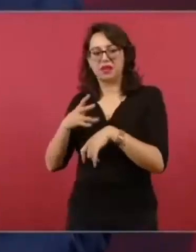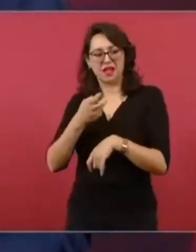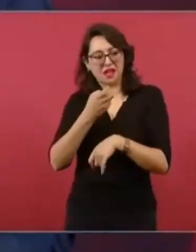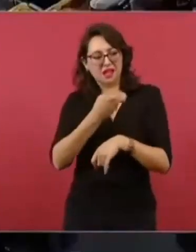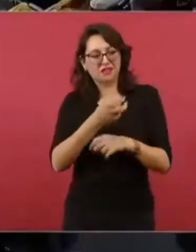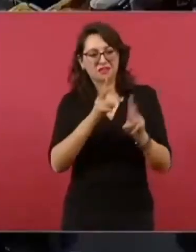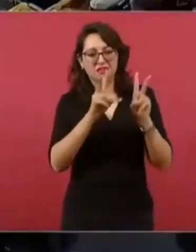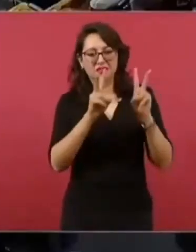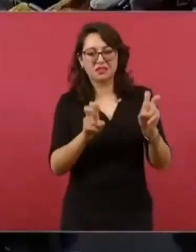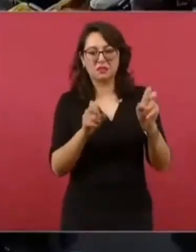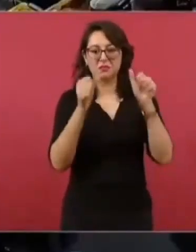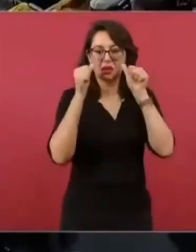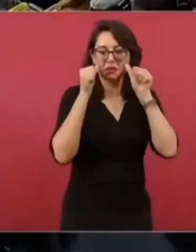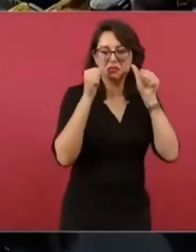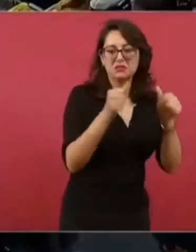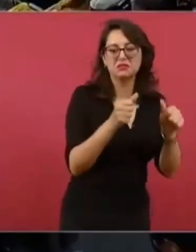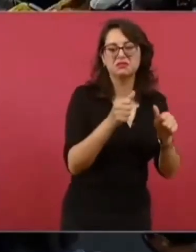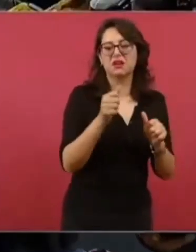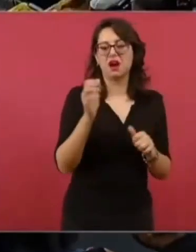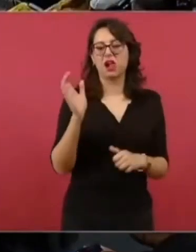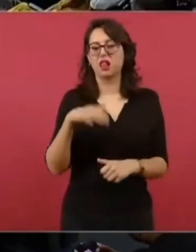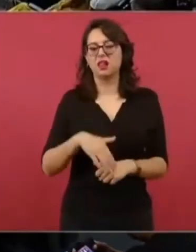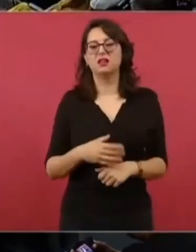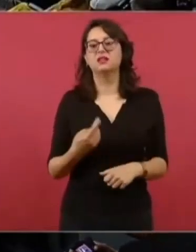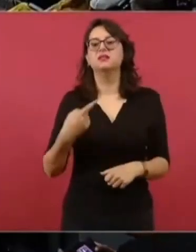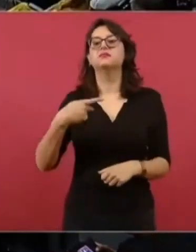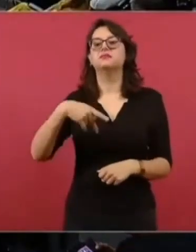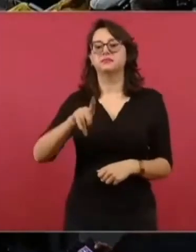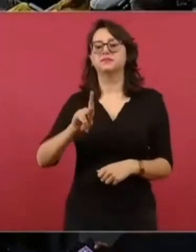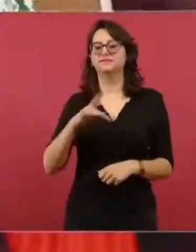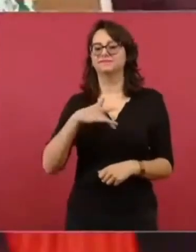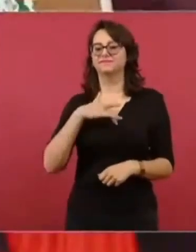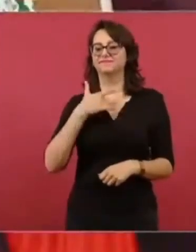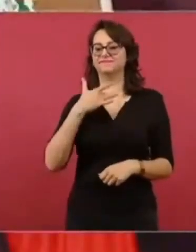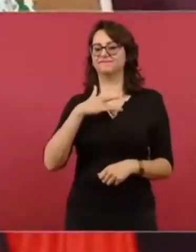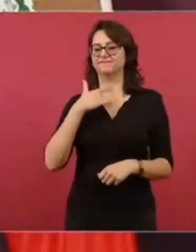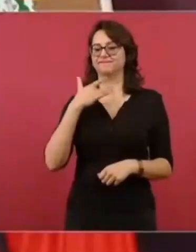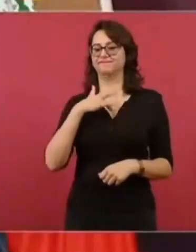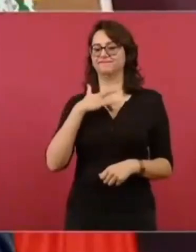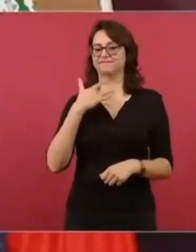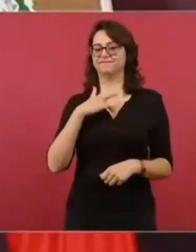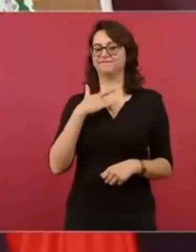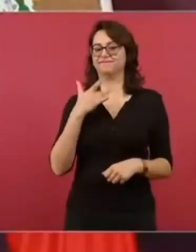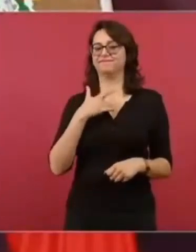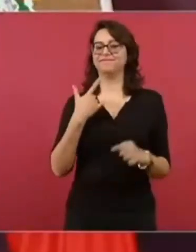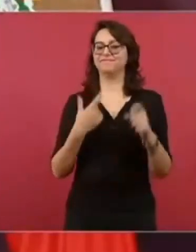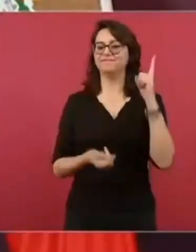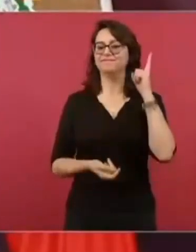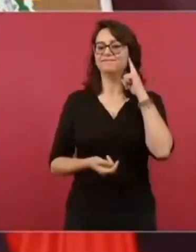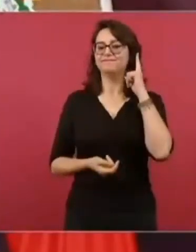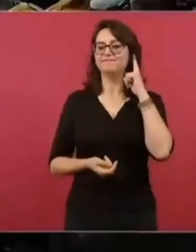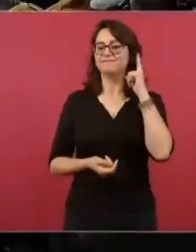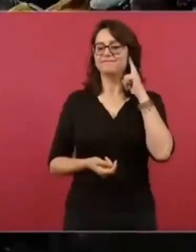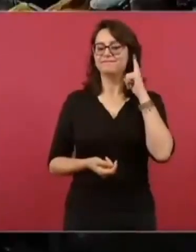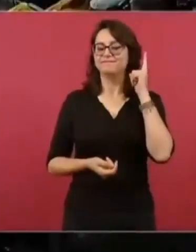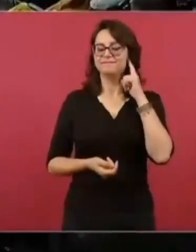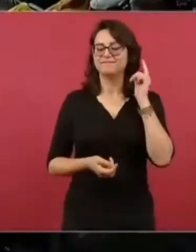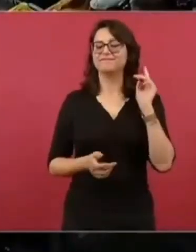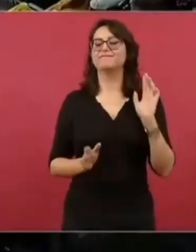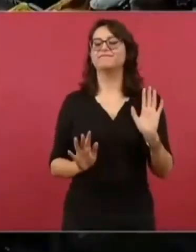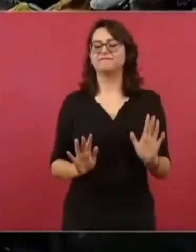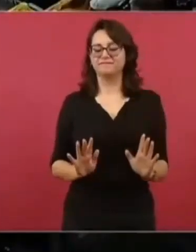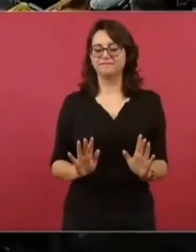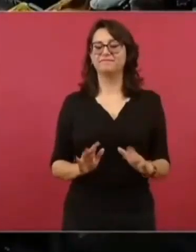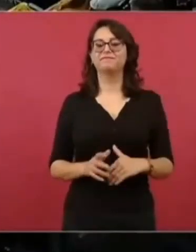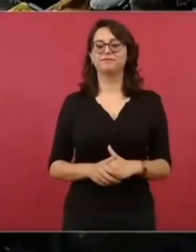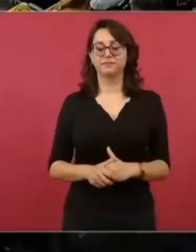Tengo un instinto certero. Ahora vamos a dar a conocer cómo